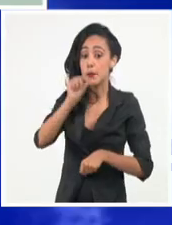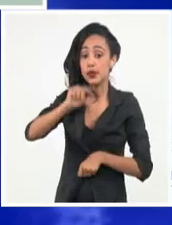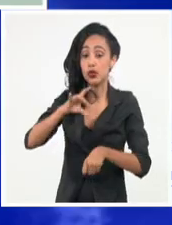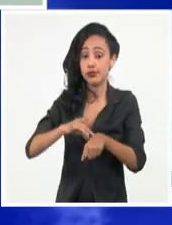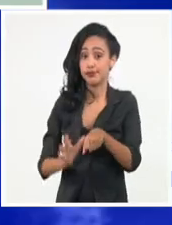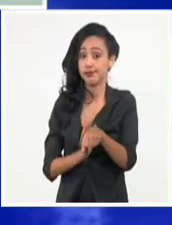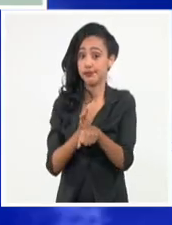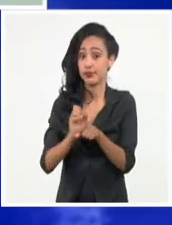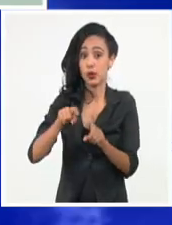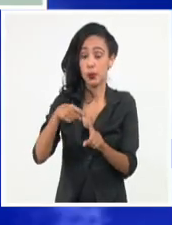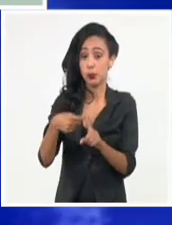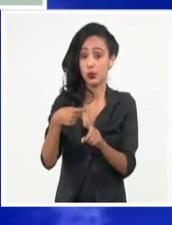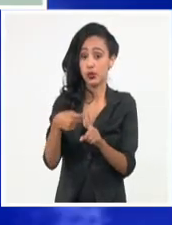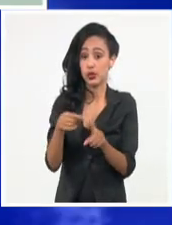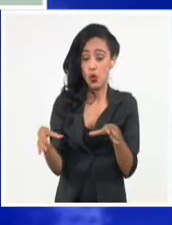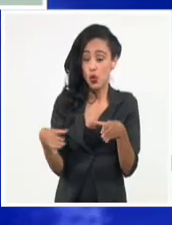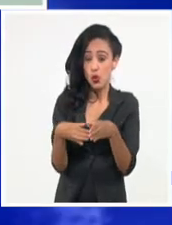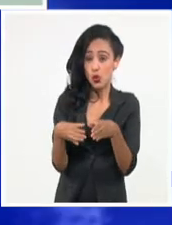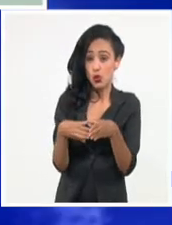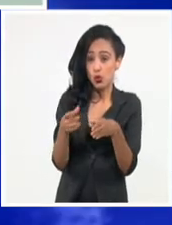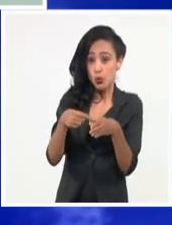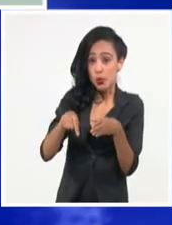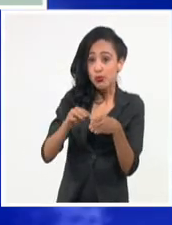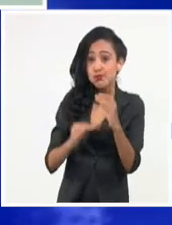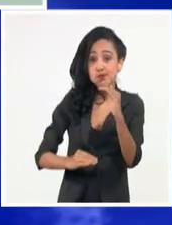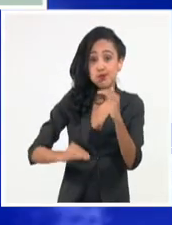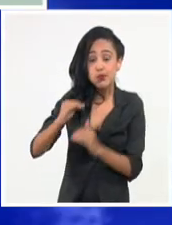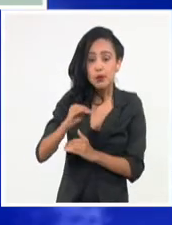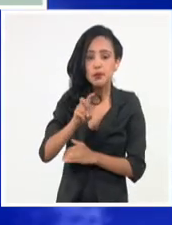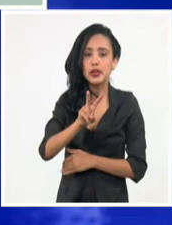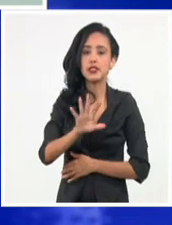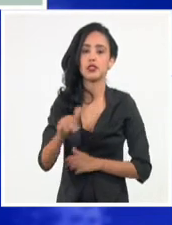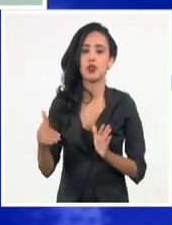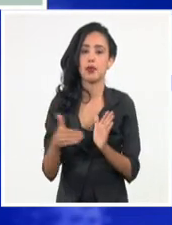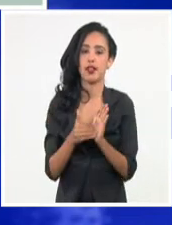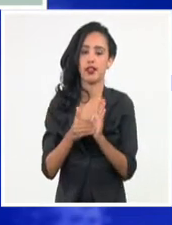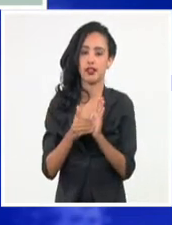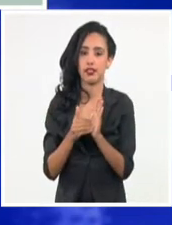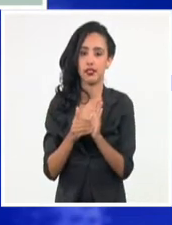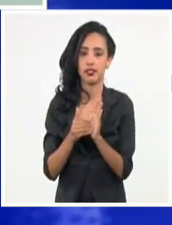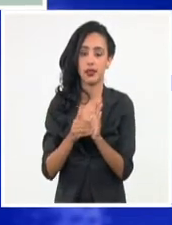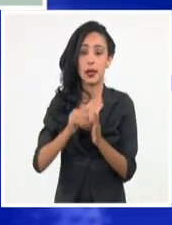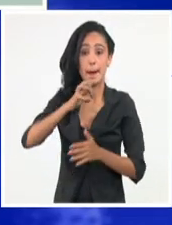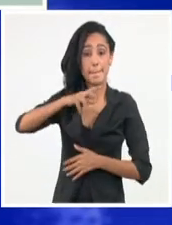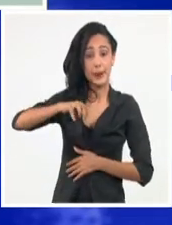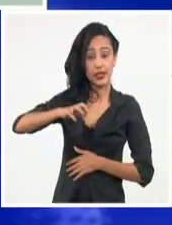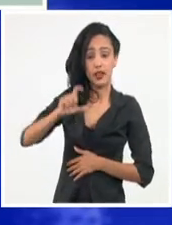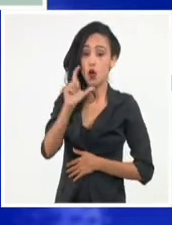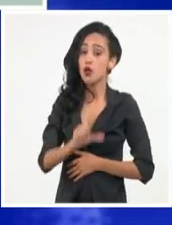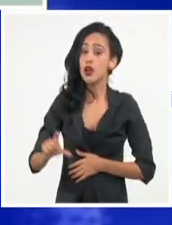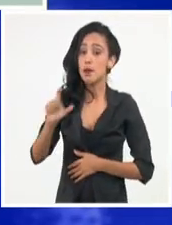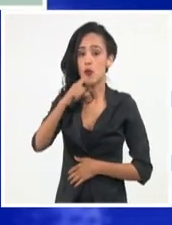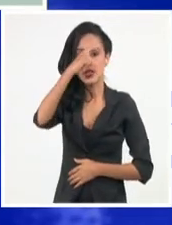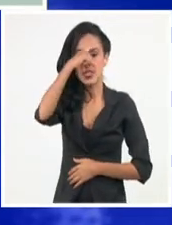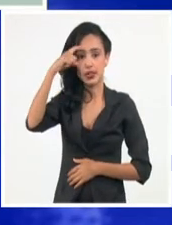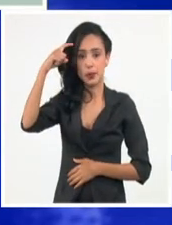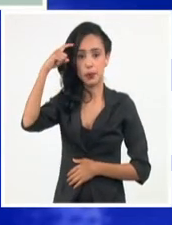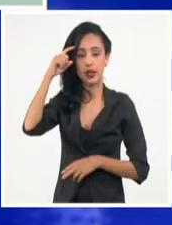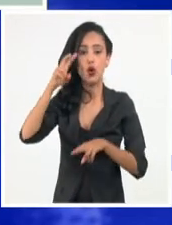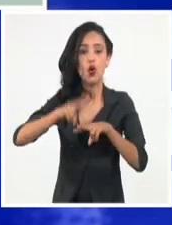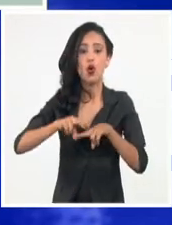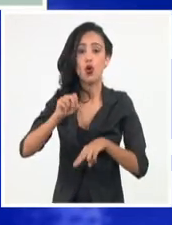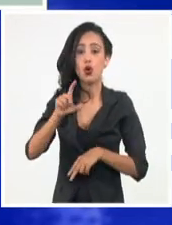positivos en ese grupo etario supera los 25 mil. Pinar del Río, Camagüey, Santispíritus y Holguín